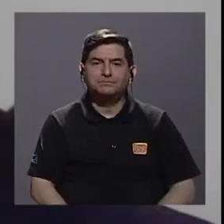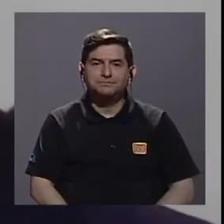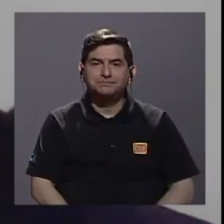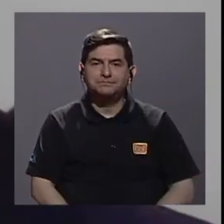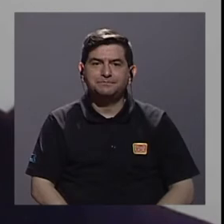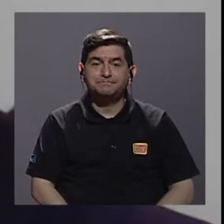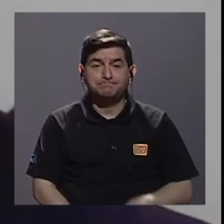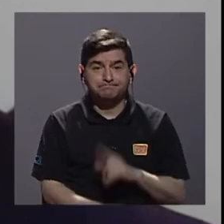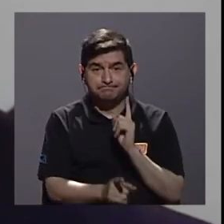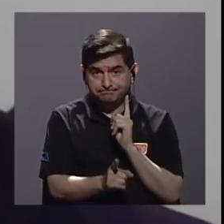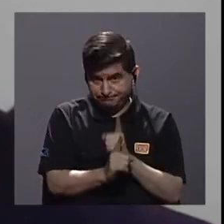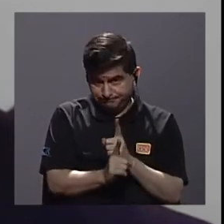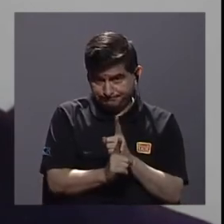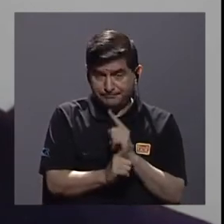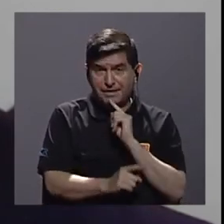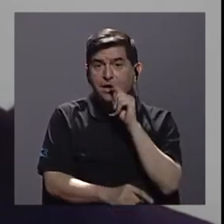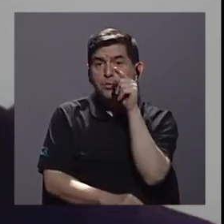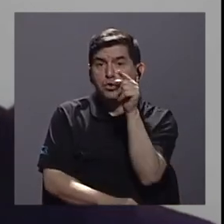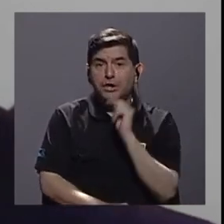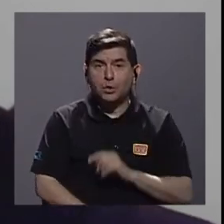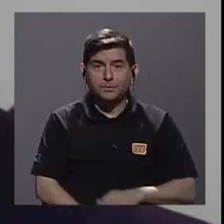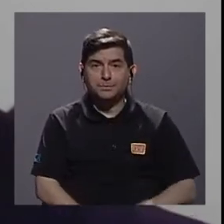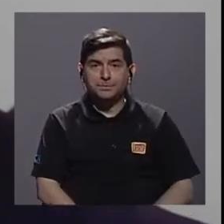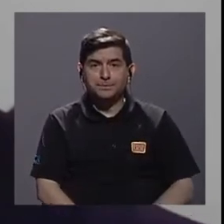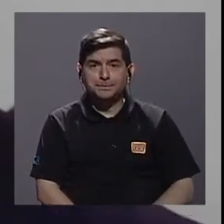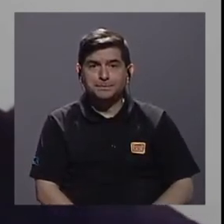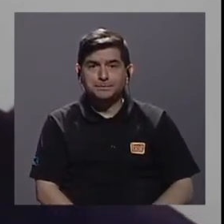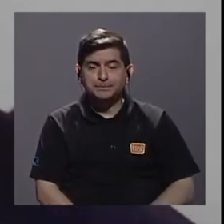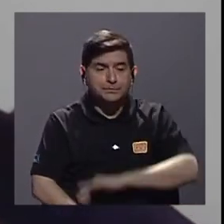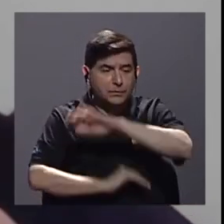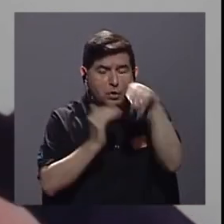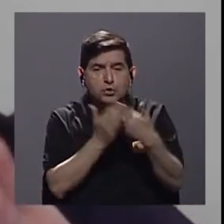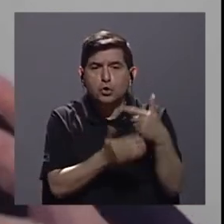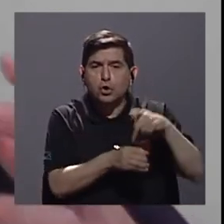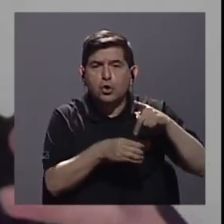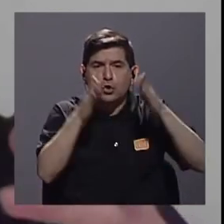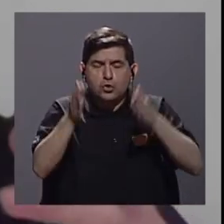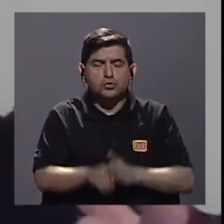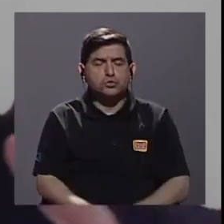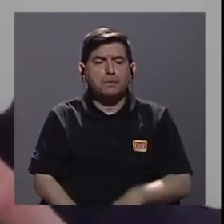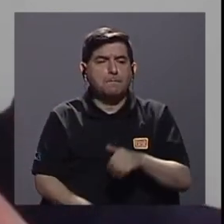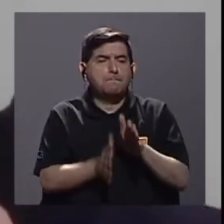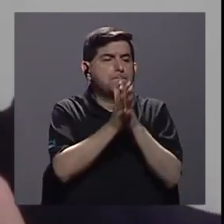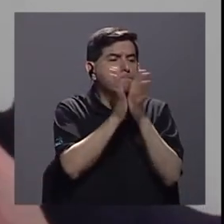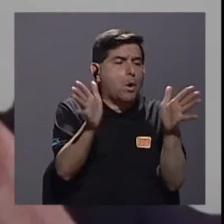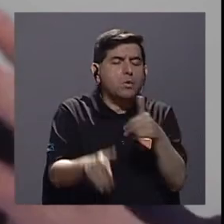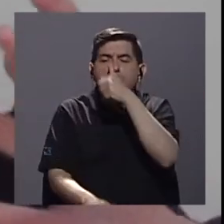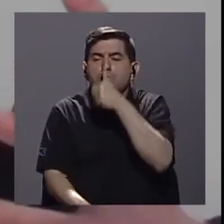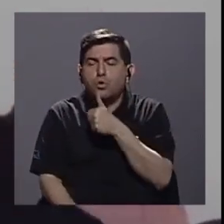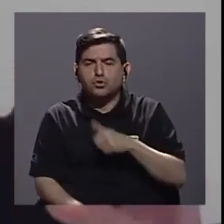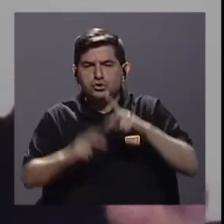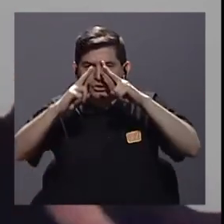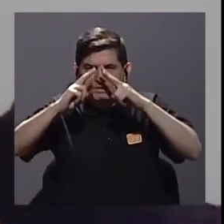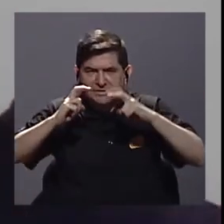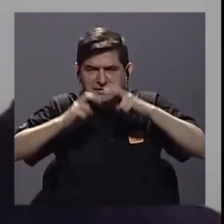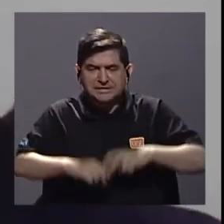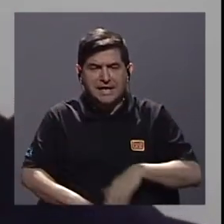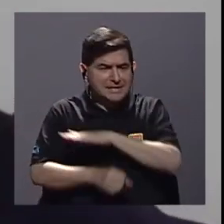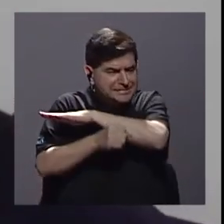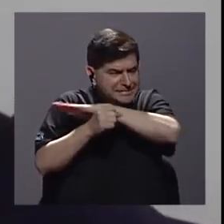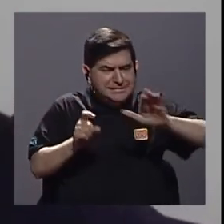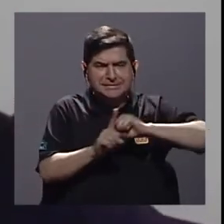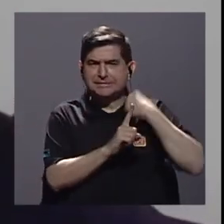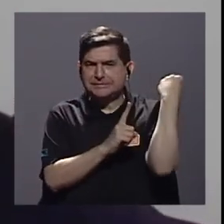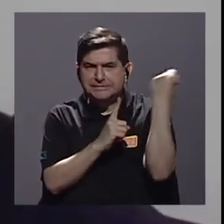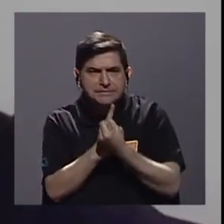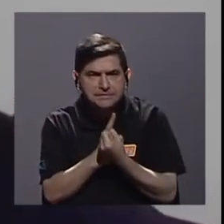efectivamente, como usted menciona, todos los actores públicos y privados, ¿verdad?, tenemos que hacer un análisis integral de esta